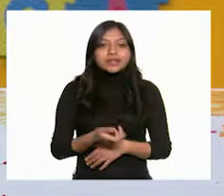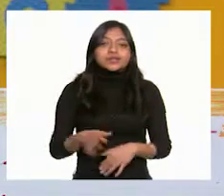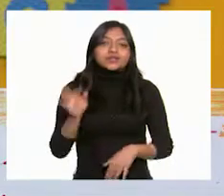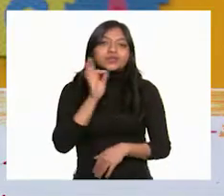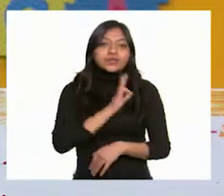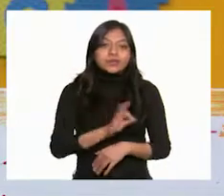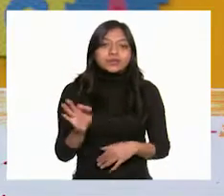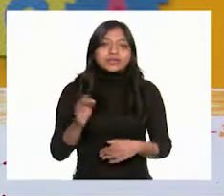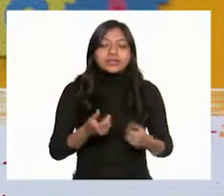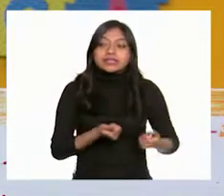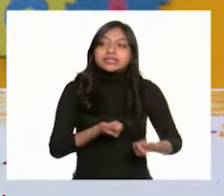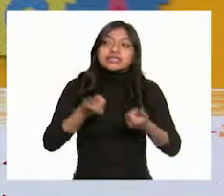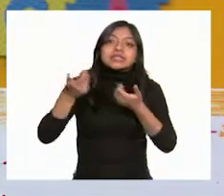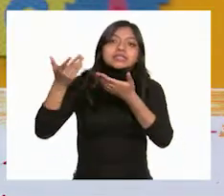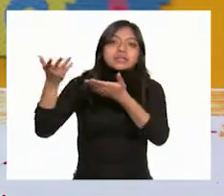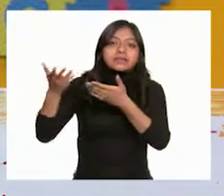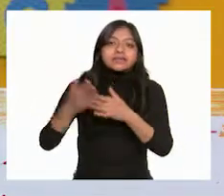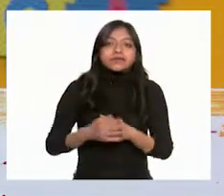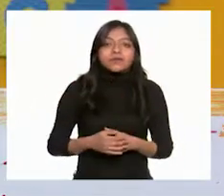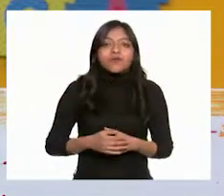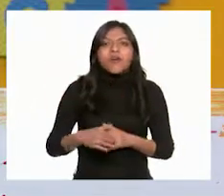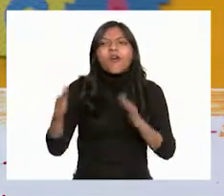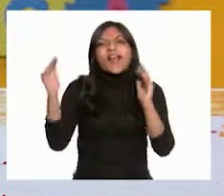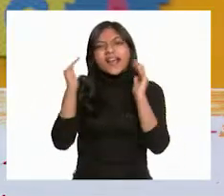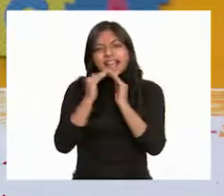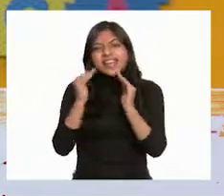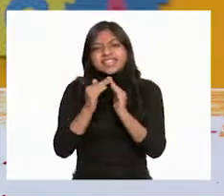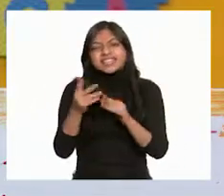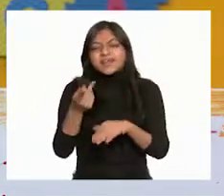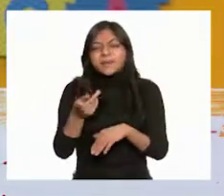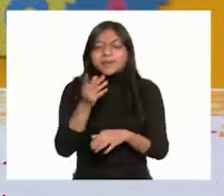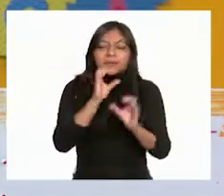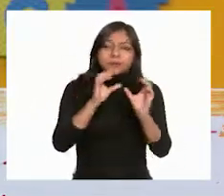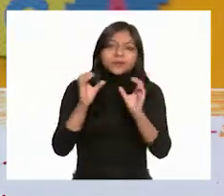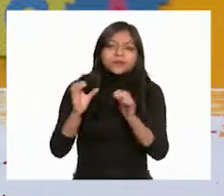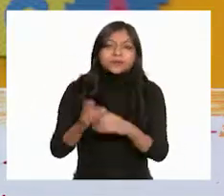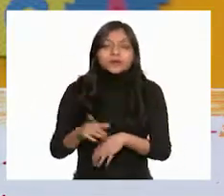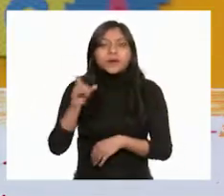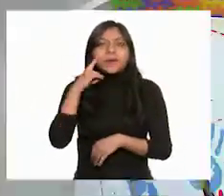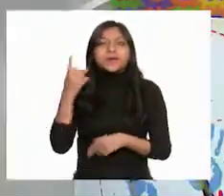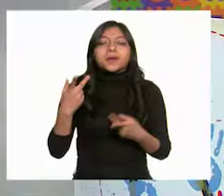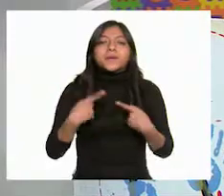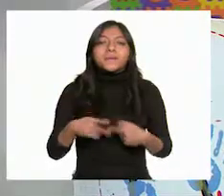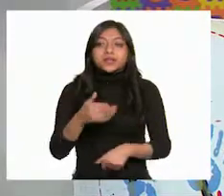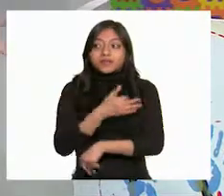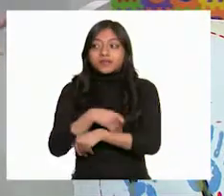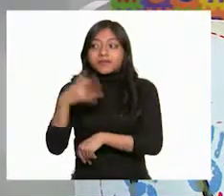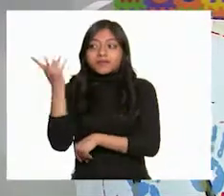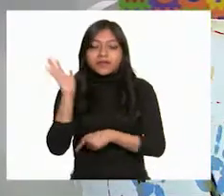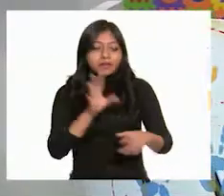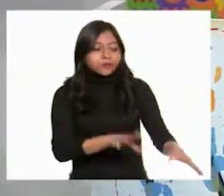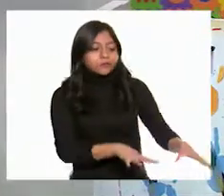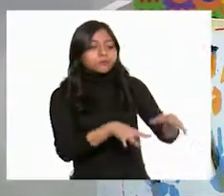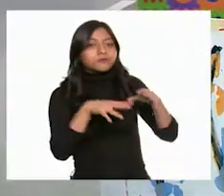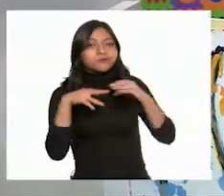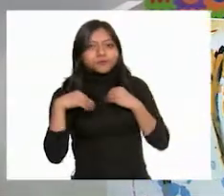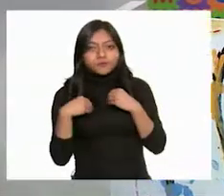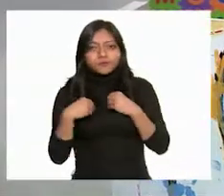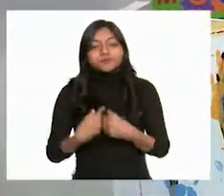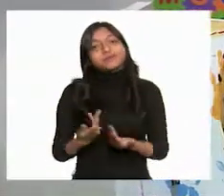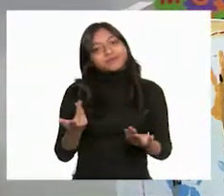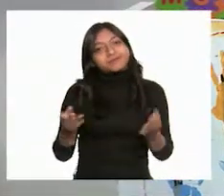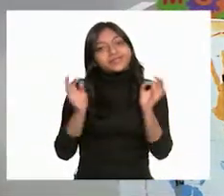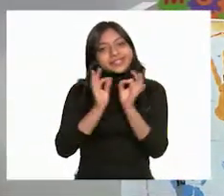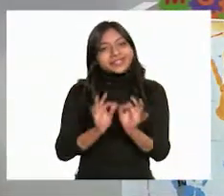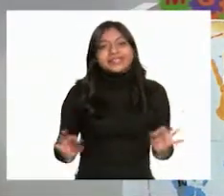llevarlos a un lugar, o sea, a un albergue donde los pongan en adopción. ¡Ay, sí, Panchito! Sí, muy bien. Debemos